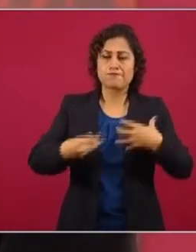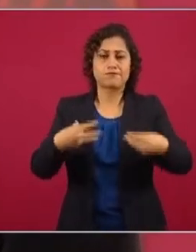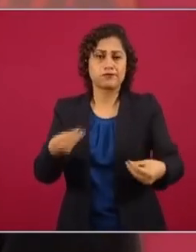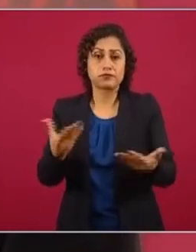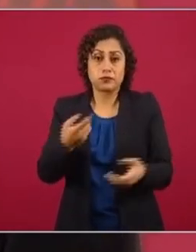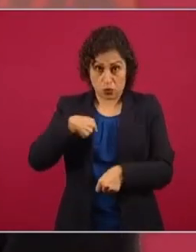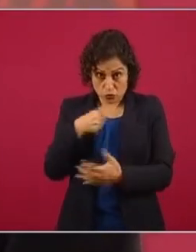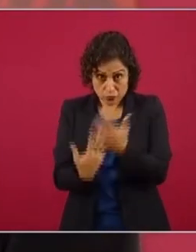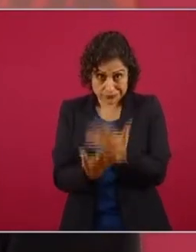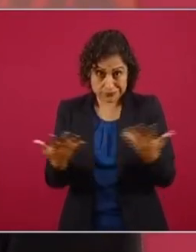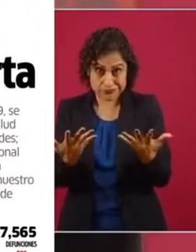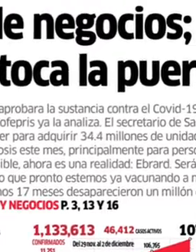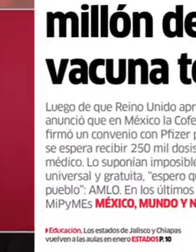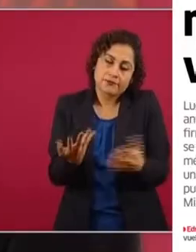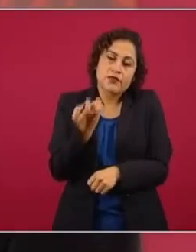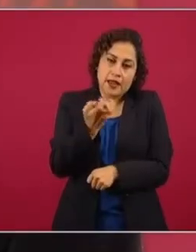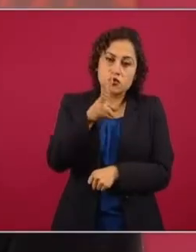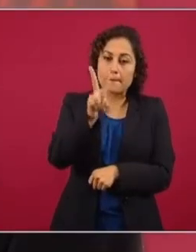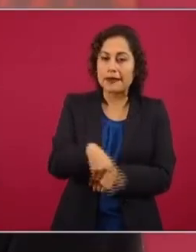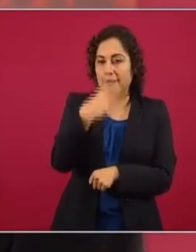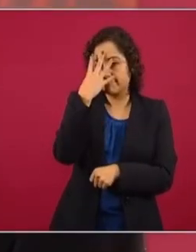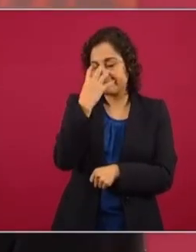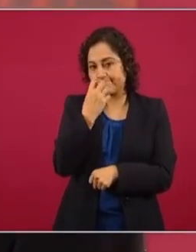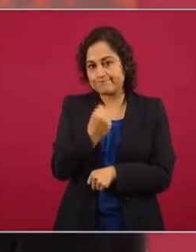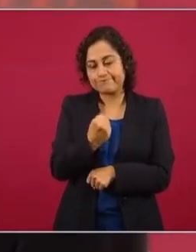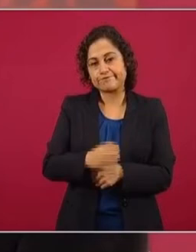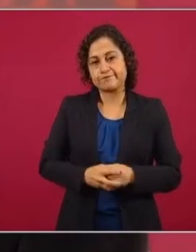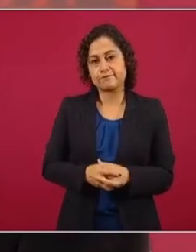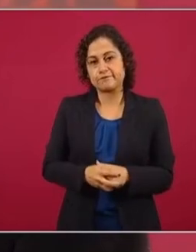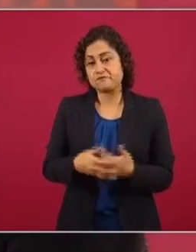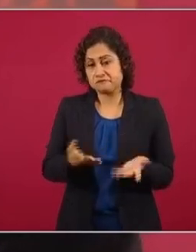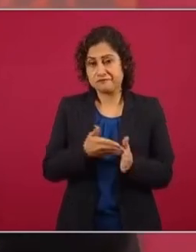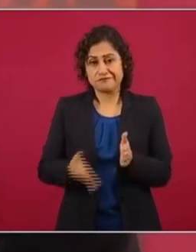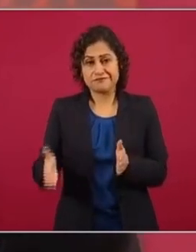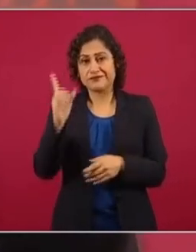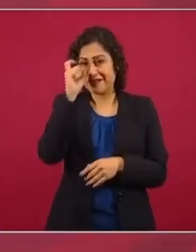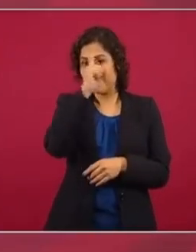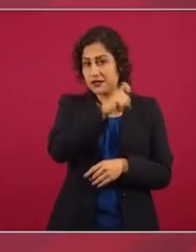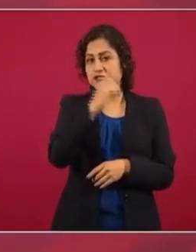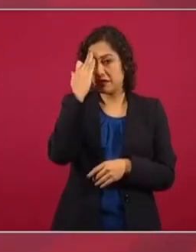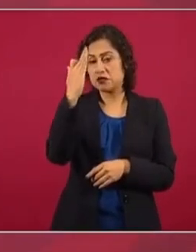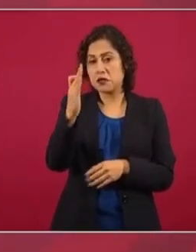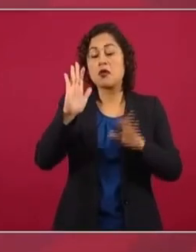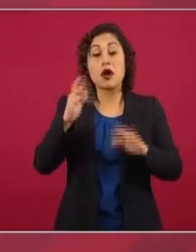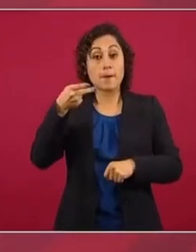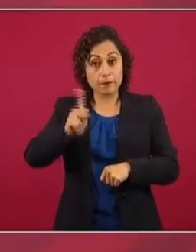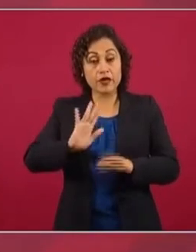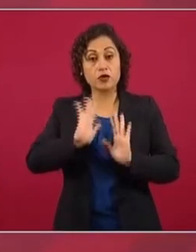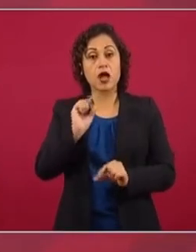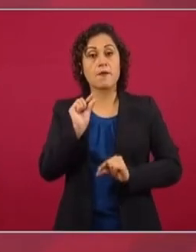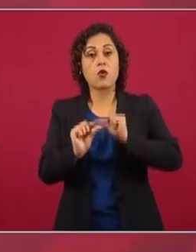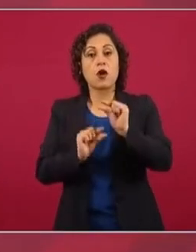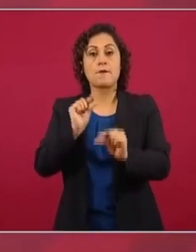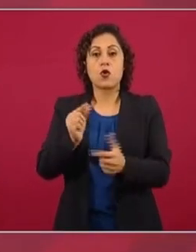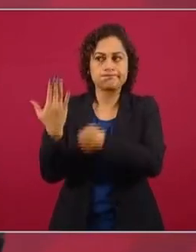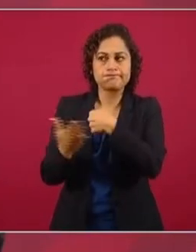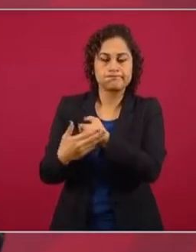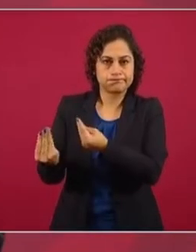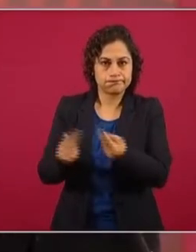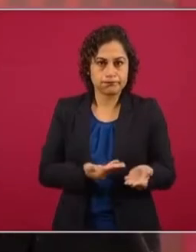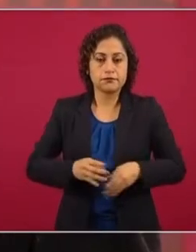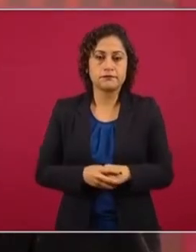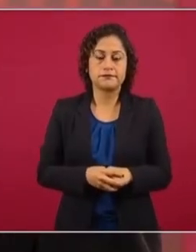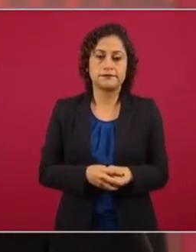es muy triste y complicado, aunque ya se está avanzando en tener la vacuna.